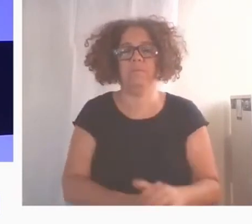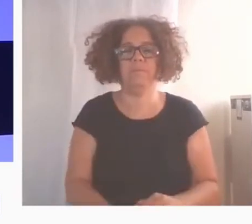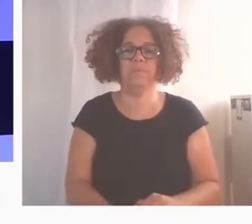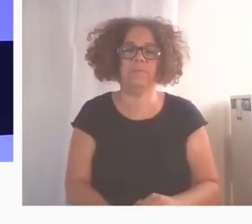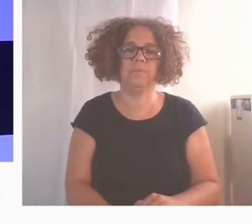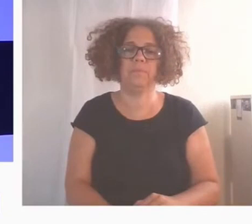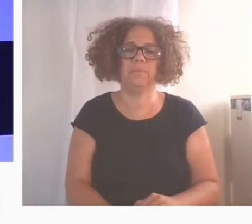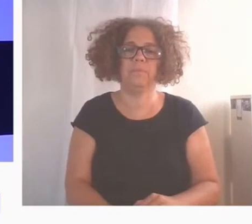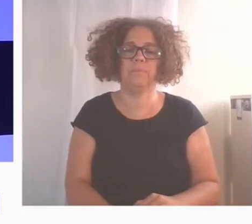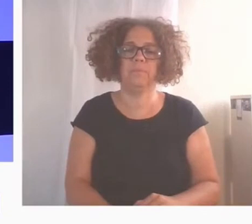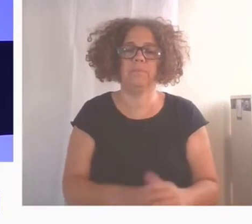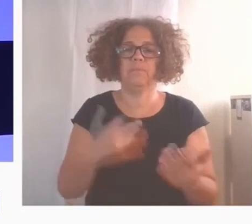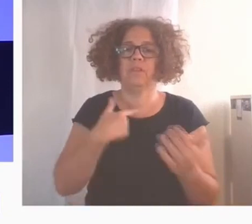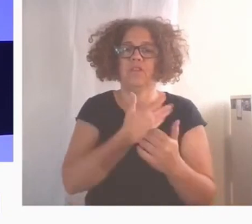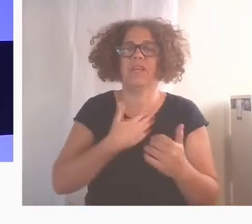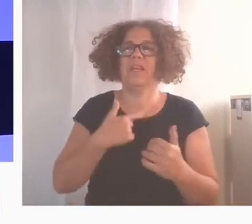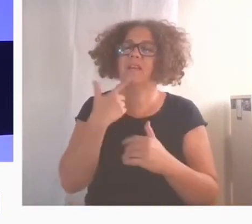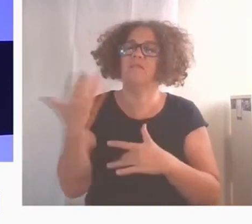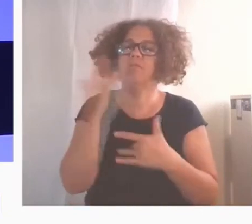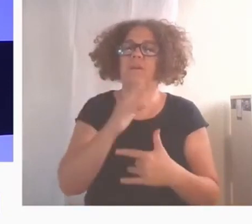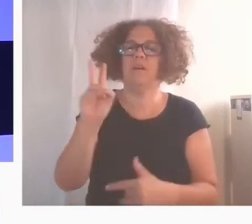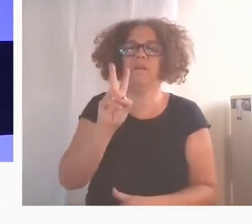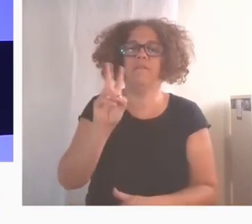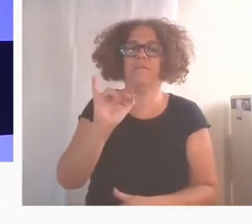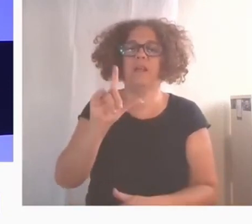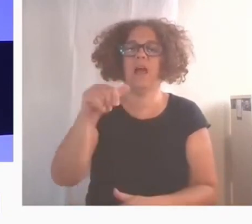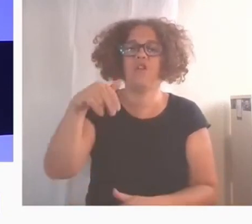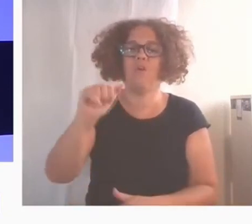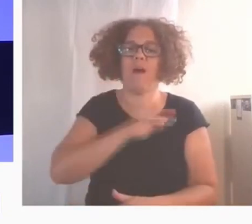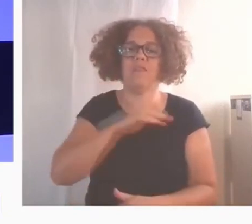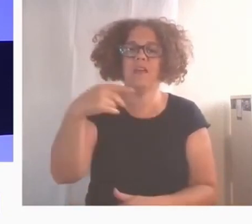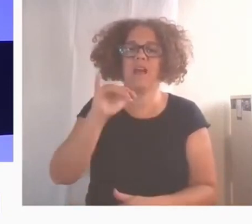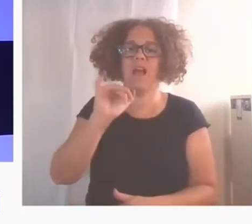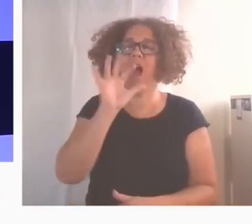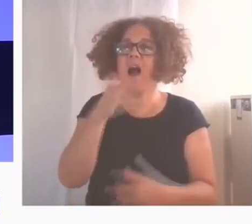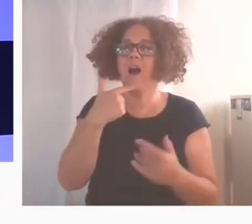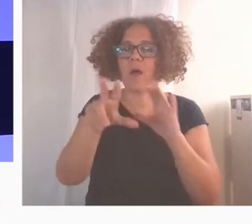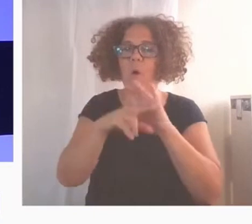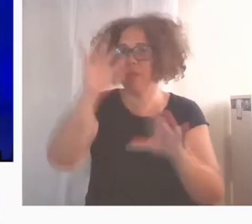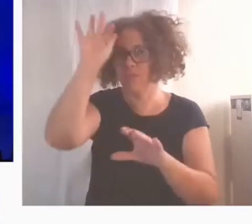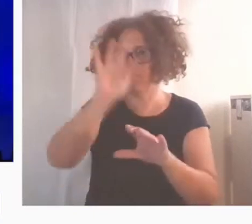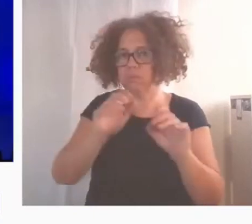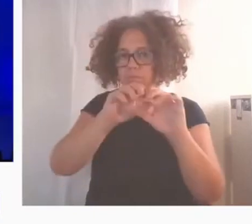conocer un poco de Vilanova de Gaya y que muchas veces se dice que la imagen vale más de mil palabras. Un video, por favor.